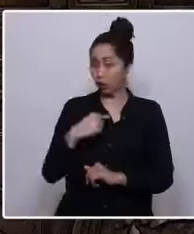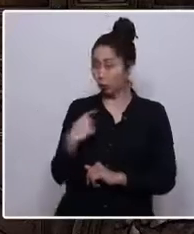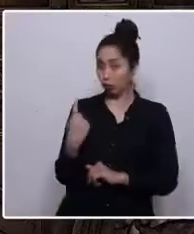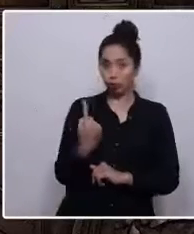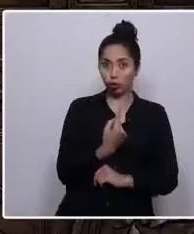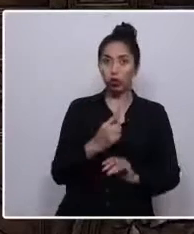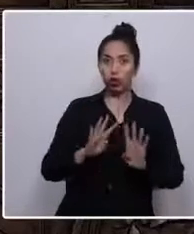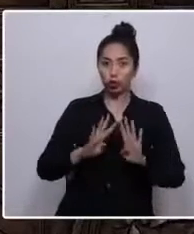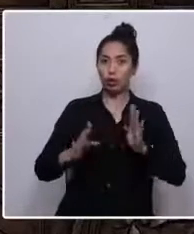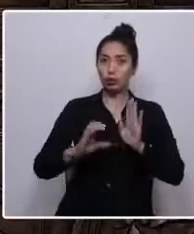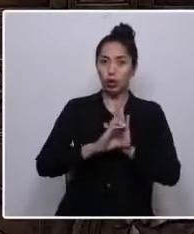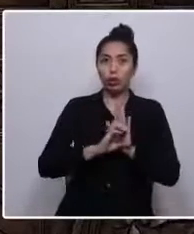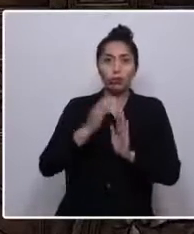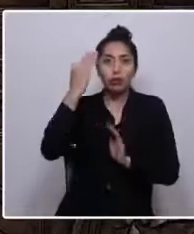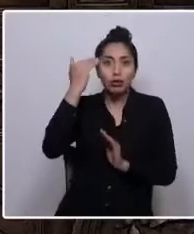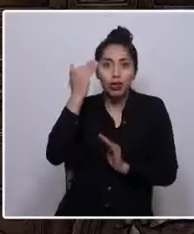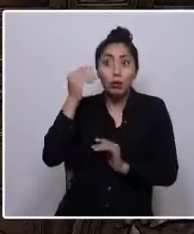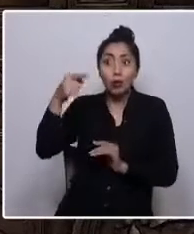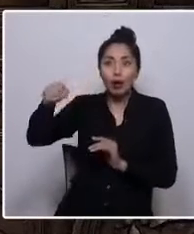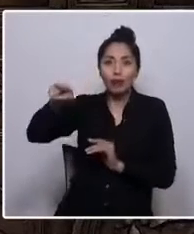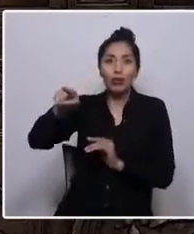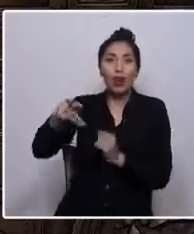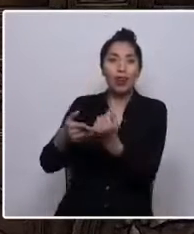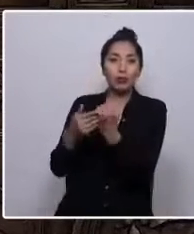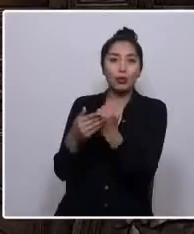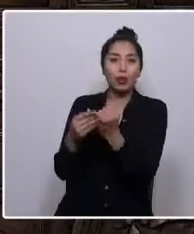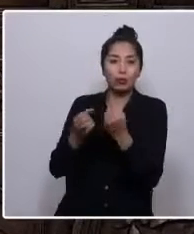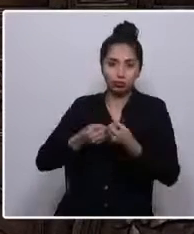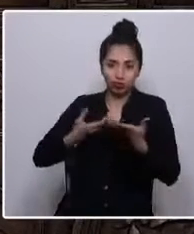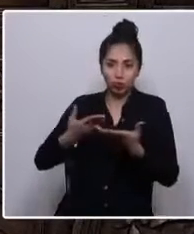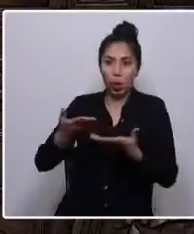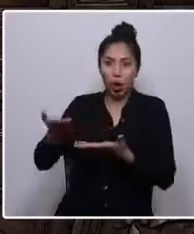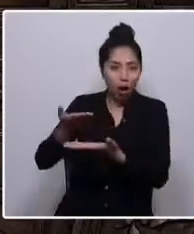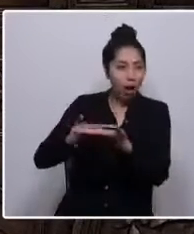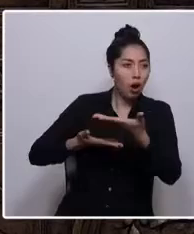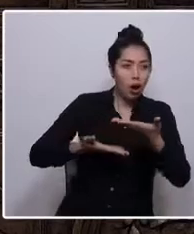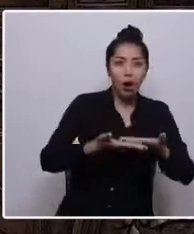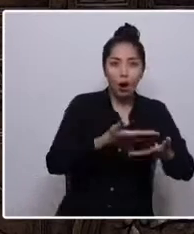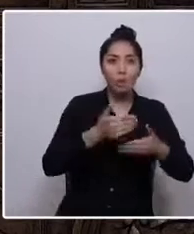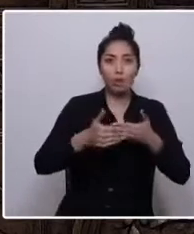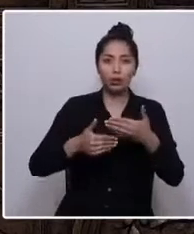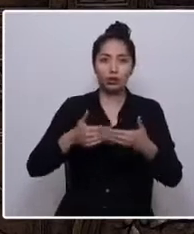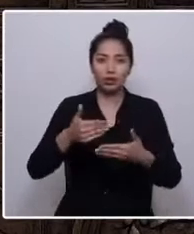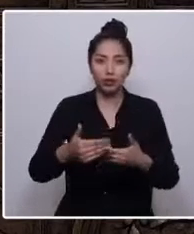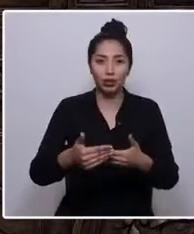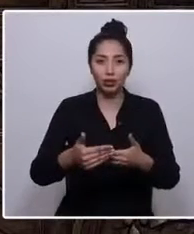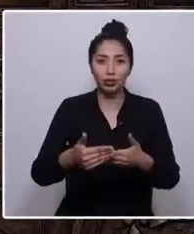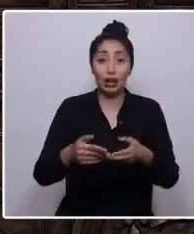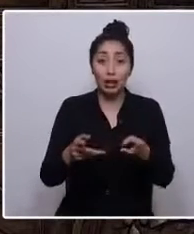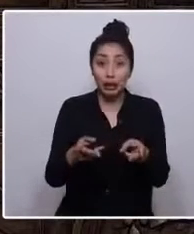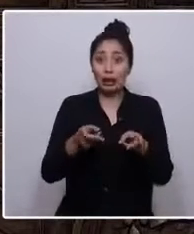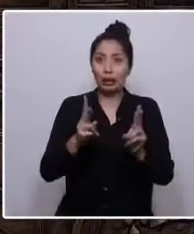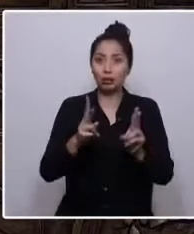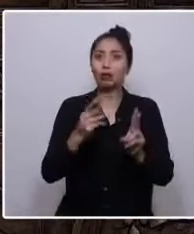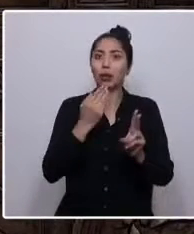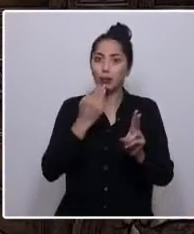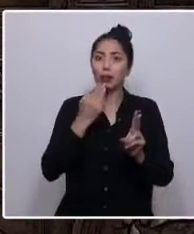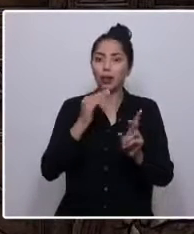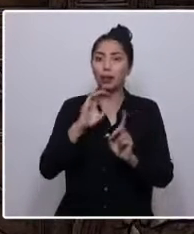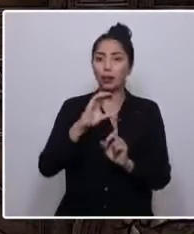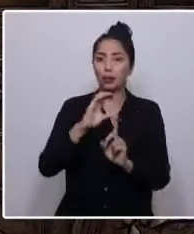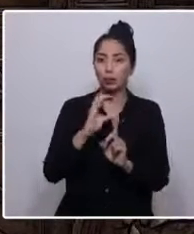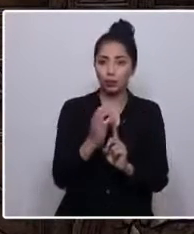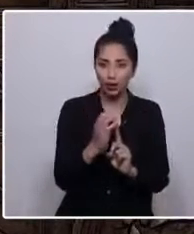desconocemos. Las constituciones son procesos y el derecho es un producto de la cultura. Por ello,